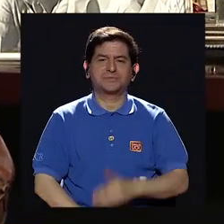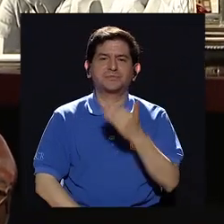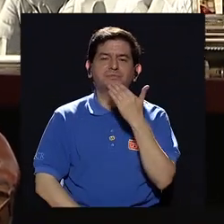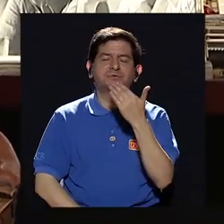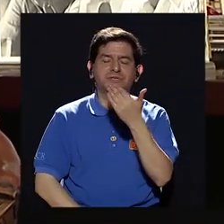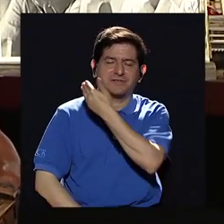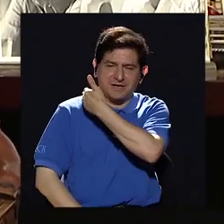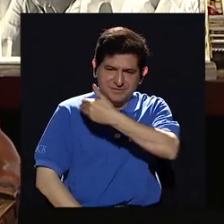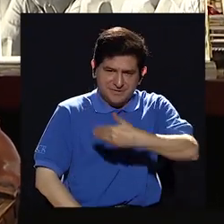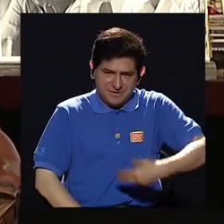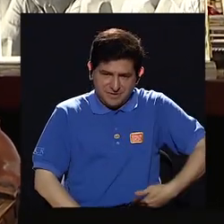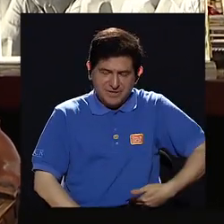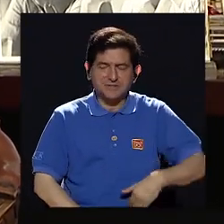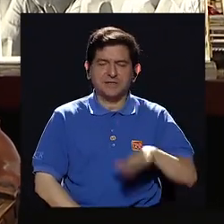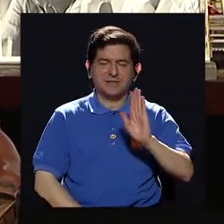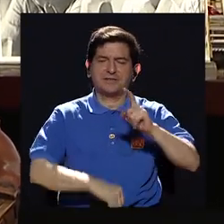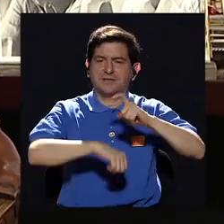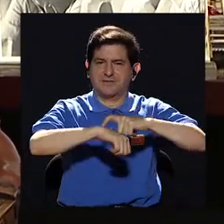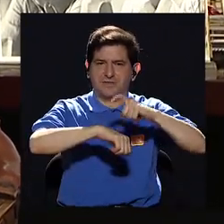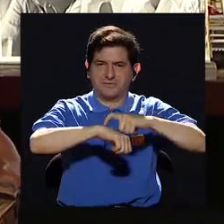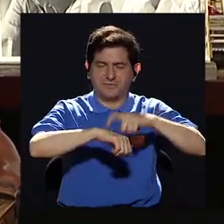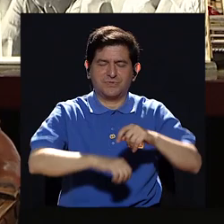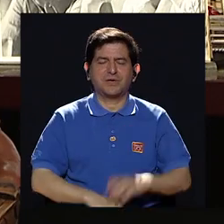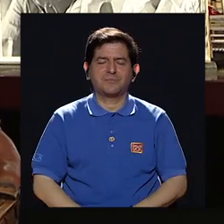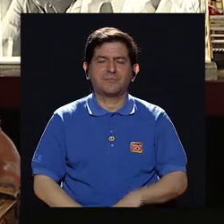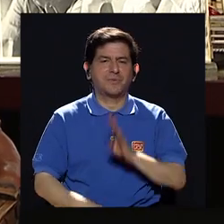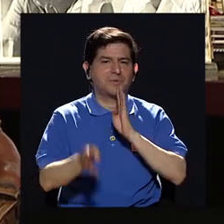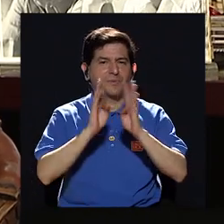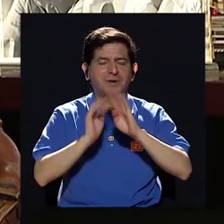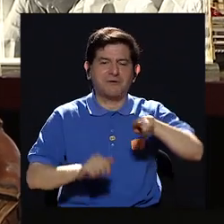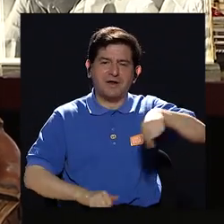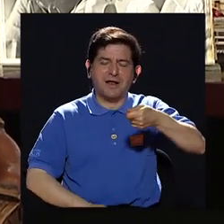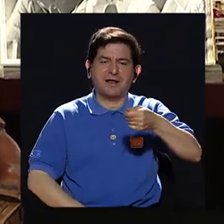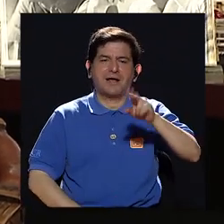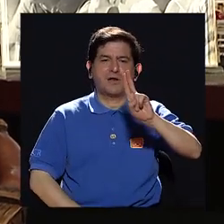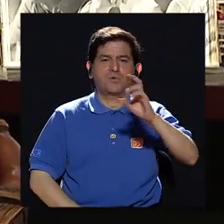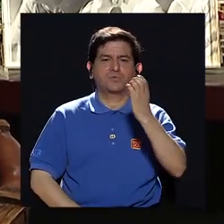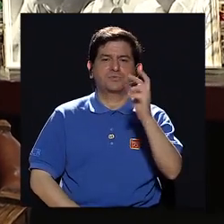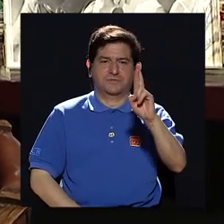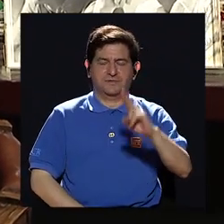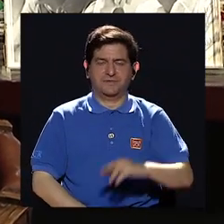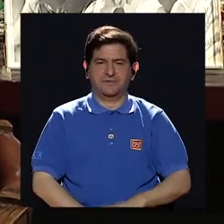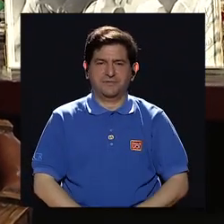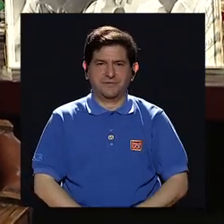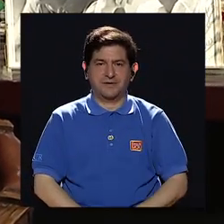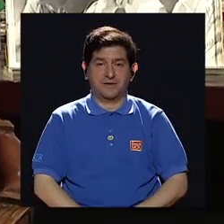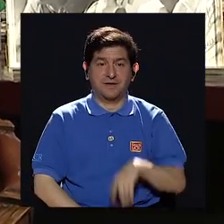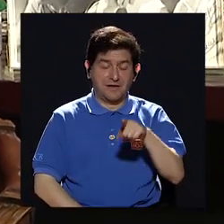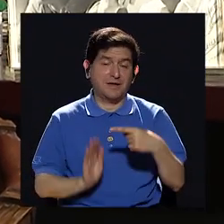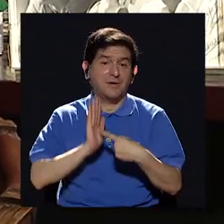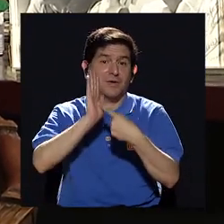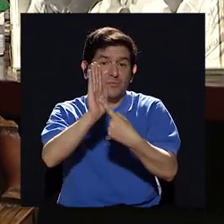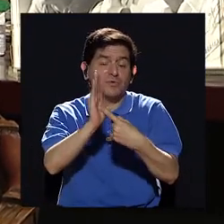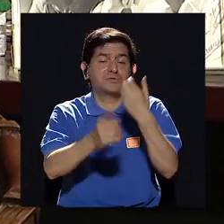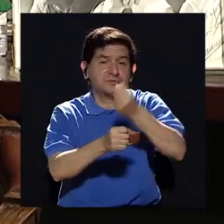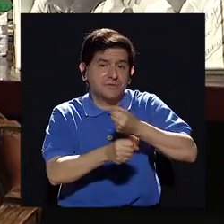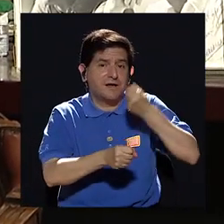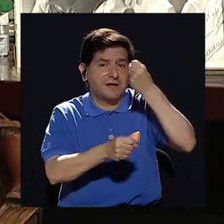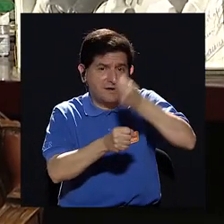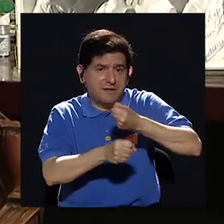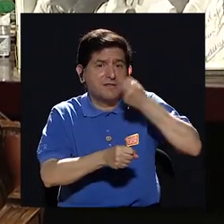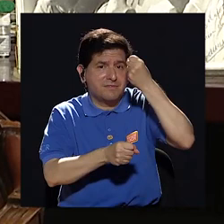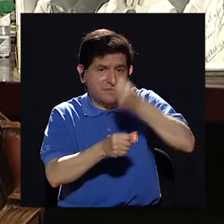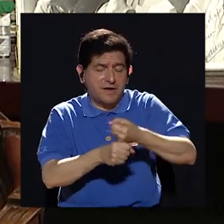agradecemos al presidente que haya podido sacar un ratito para conversar con el canal Universidad de Costa Rica y destacar la labor